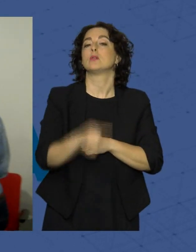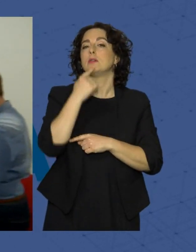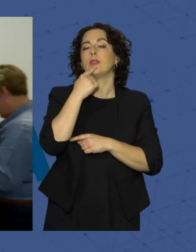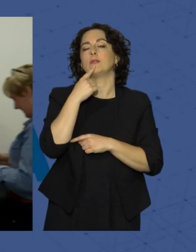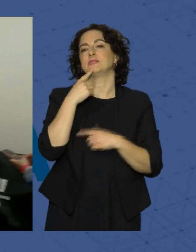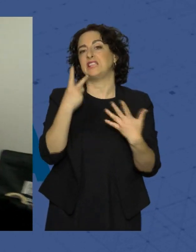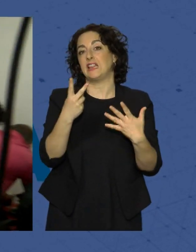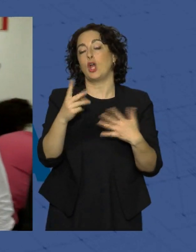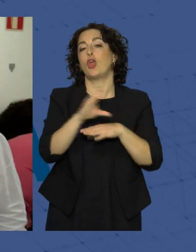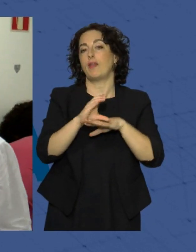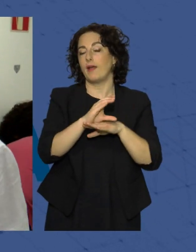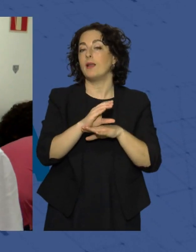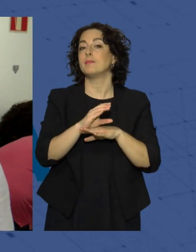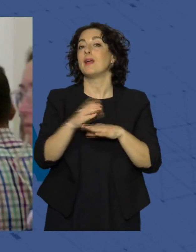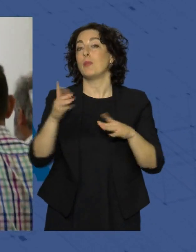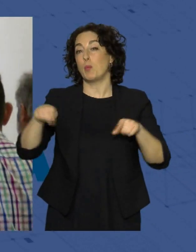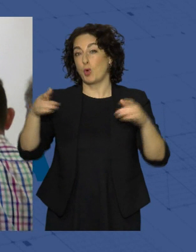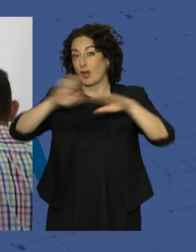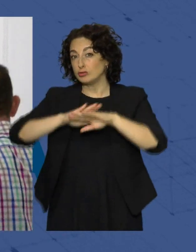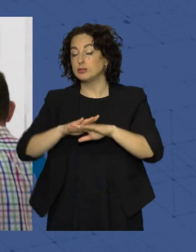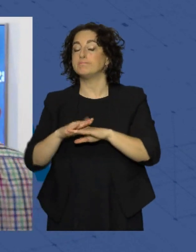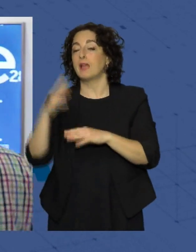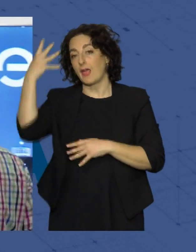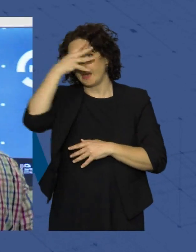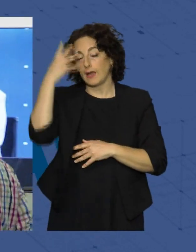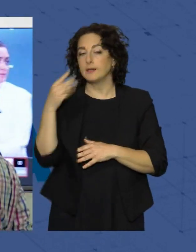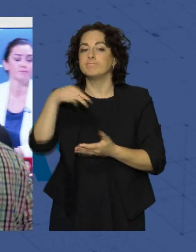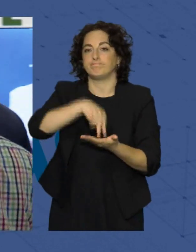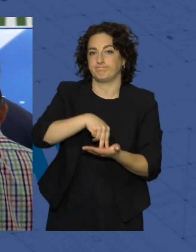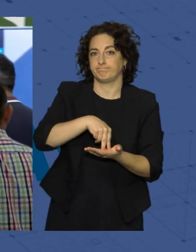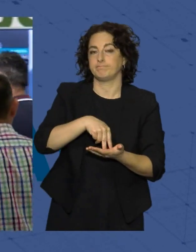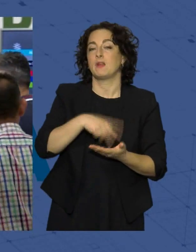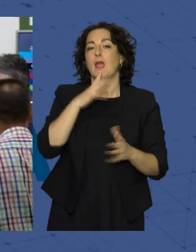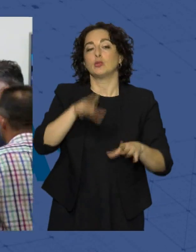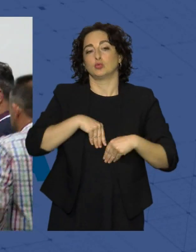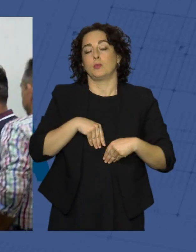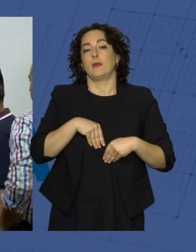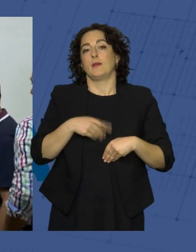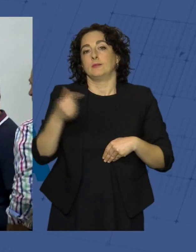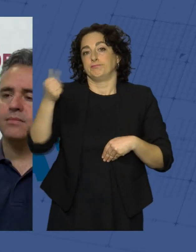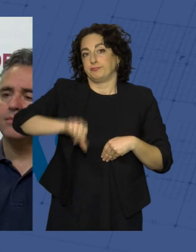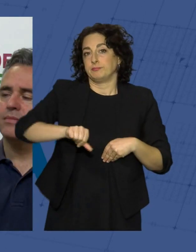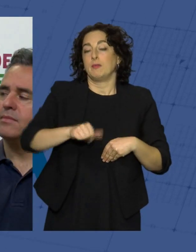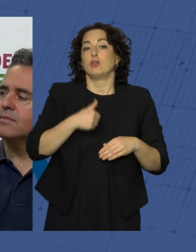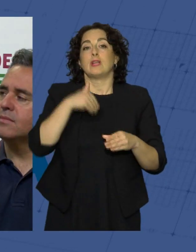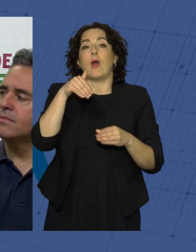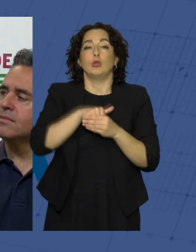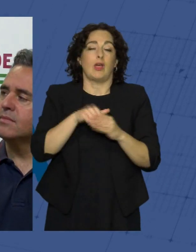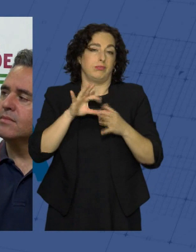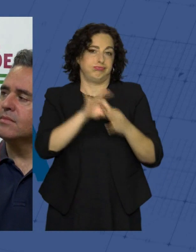aparecía Adriana Valverde, asumía la derrota, aunque aseguraba que se ha votado en clave nacional. Los